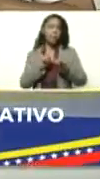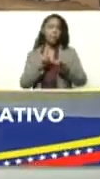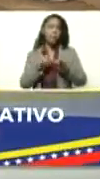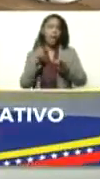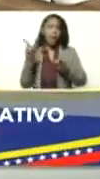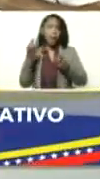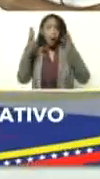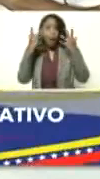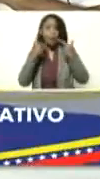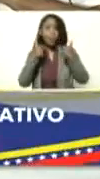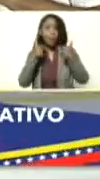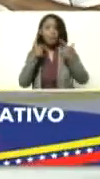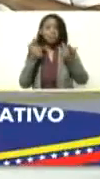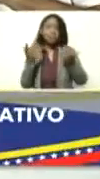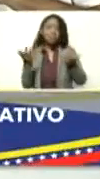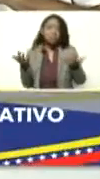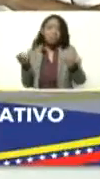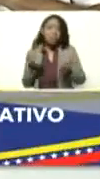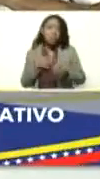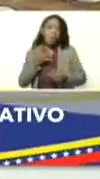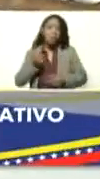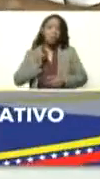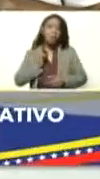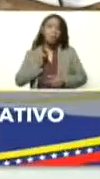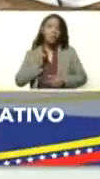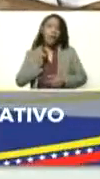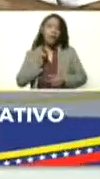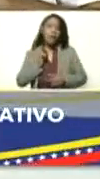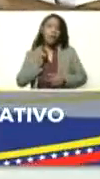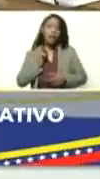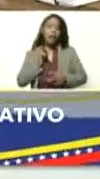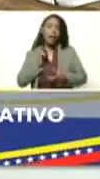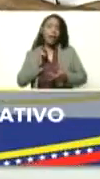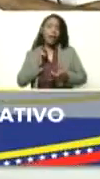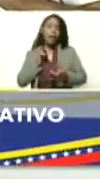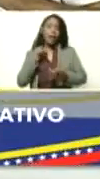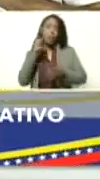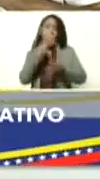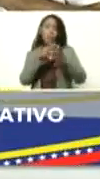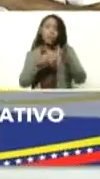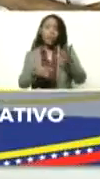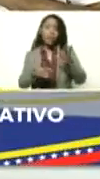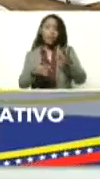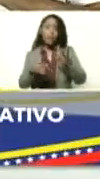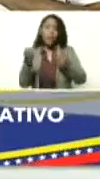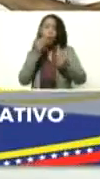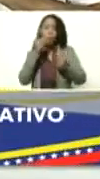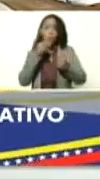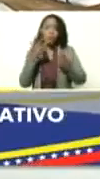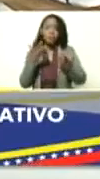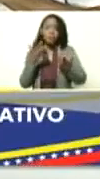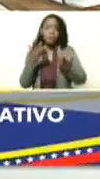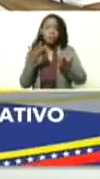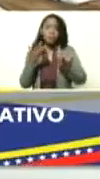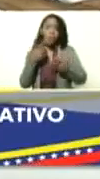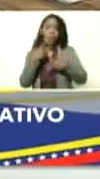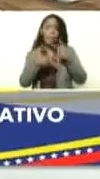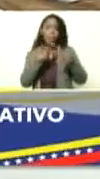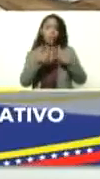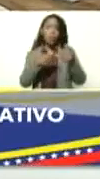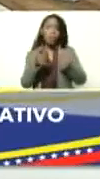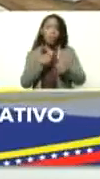animales semovientes que aprovechan los subproductos que aprovechan los desperdicios de la producción